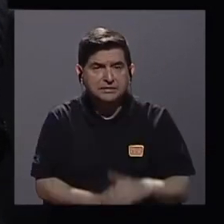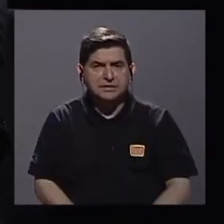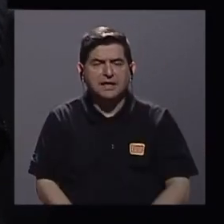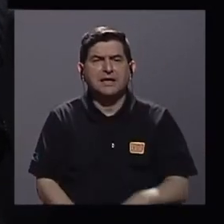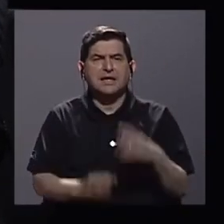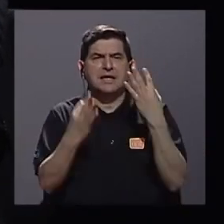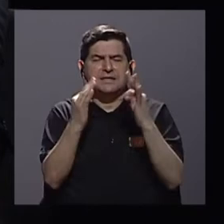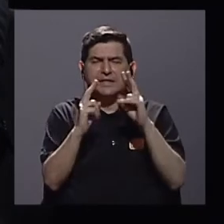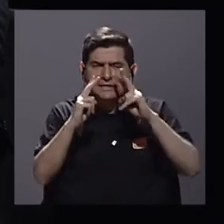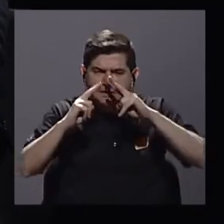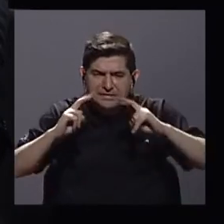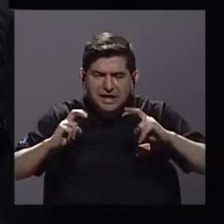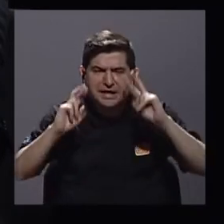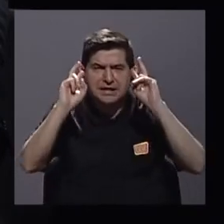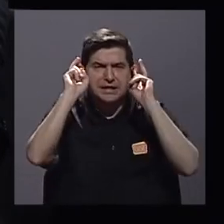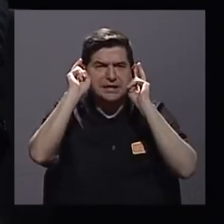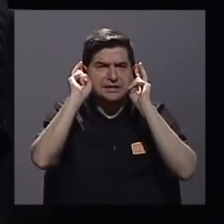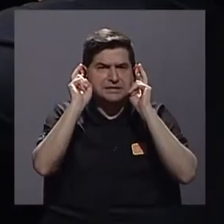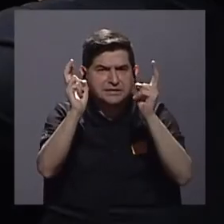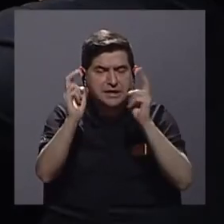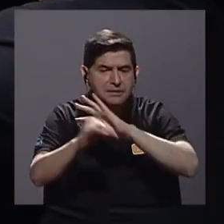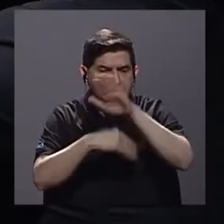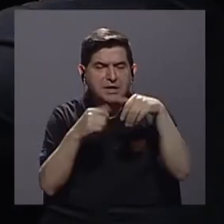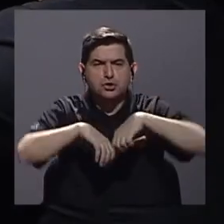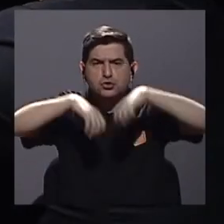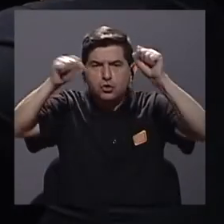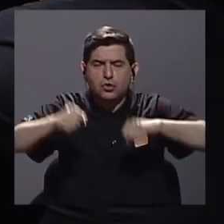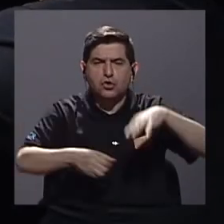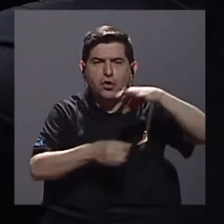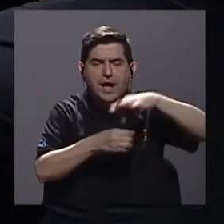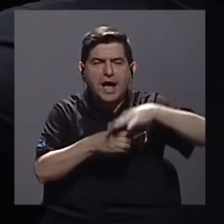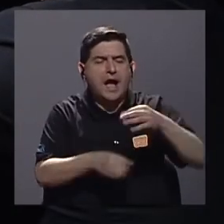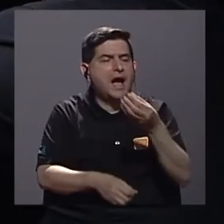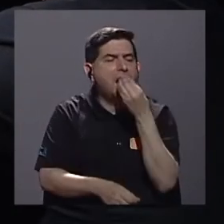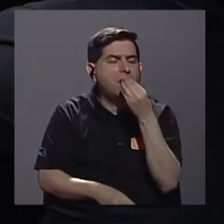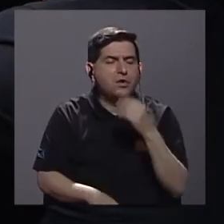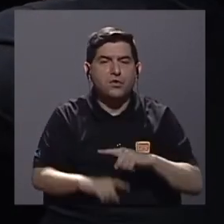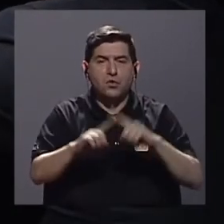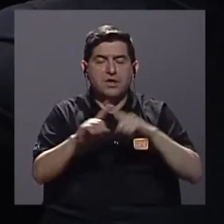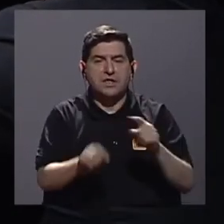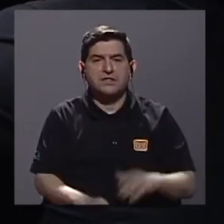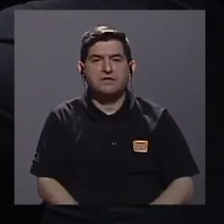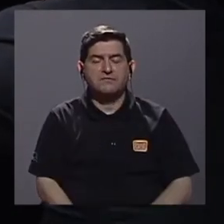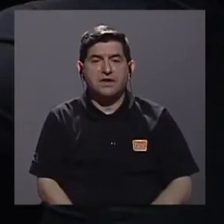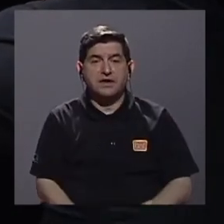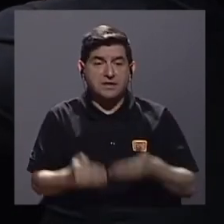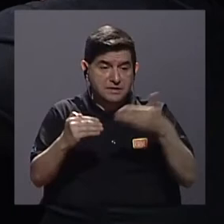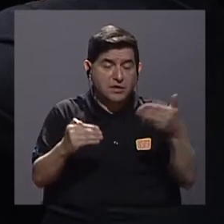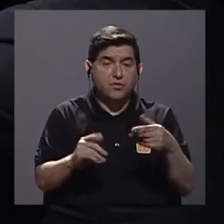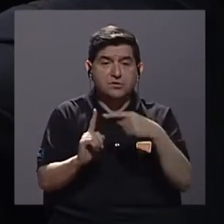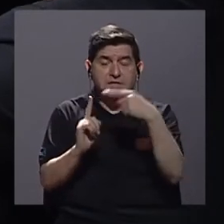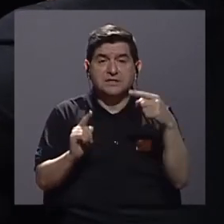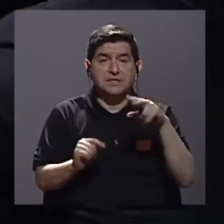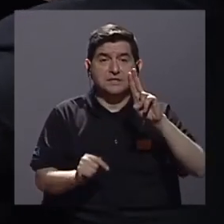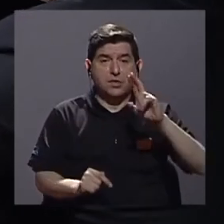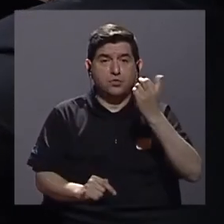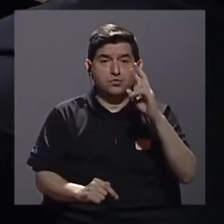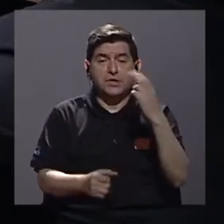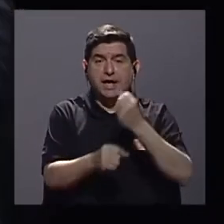entrar en materia de todo el sistema agroalimentario y algunas potencias que desde la Universidad de Costa Rica se trabajan.